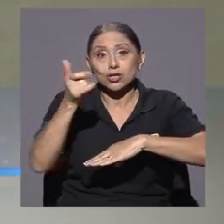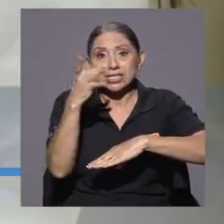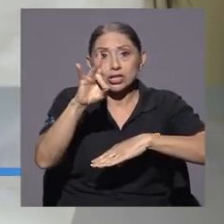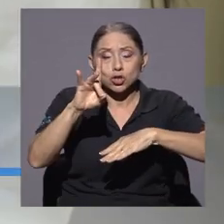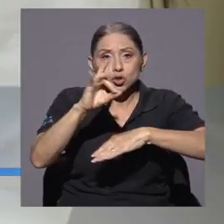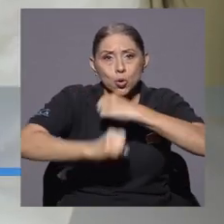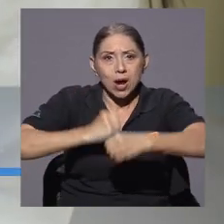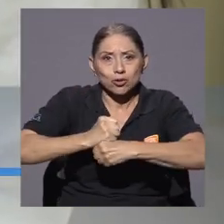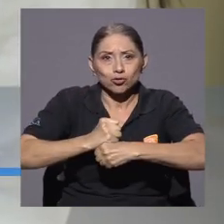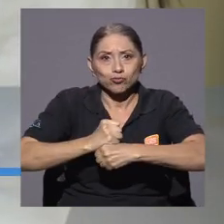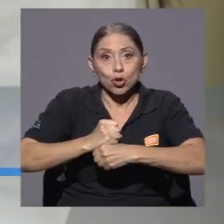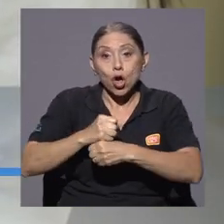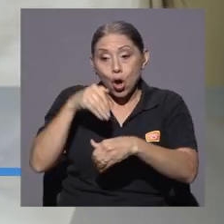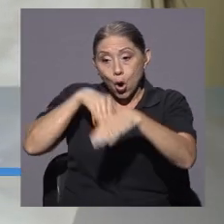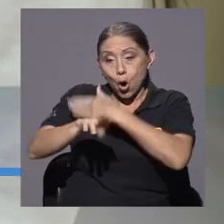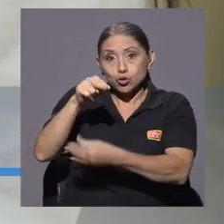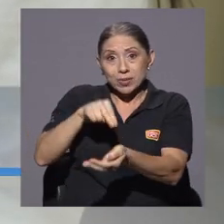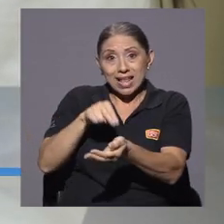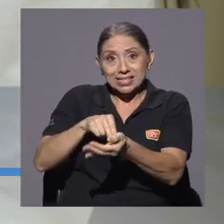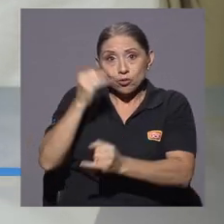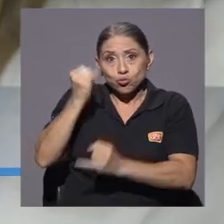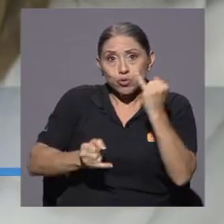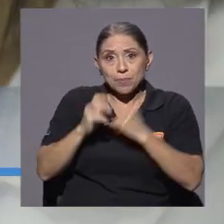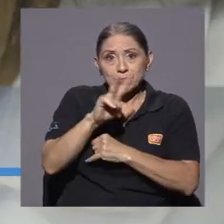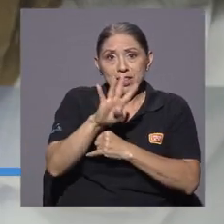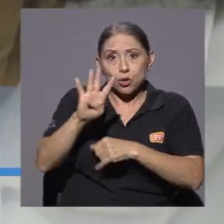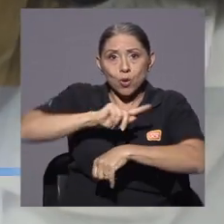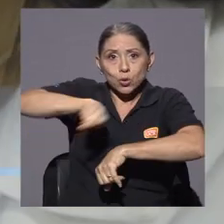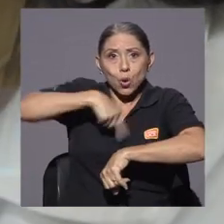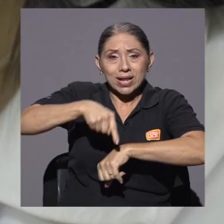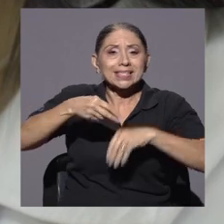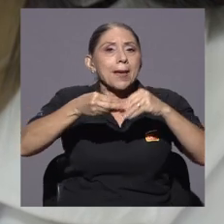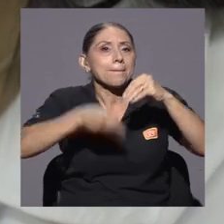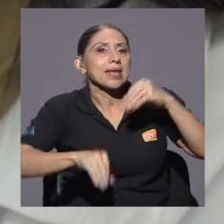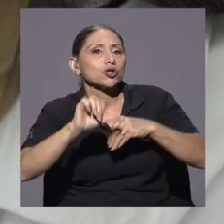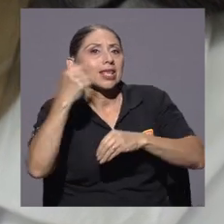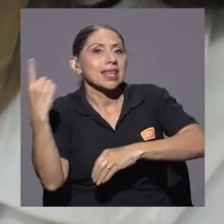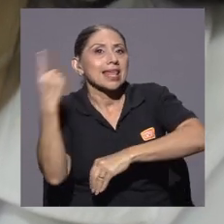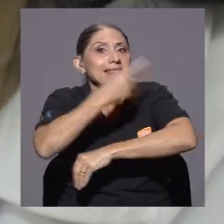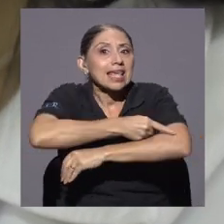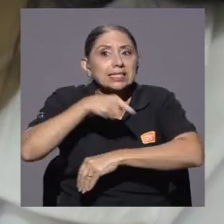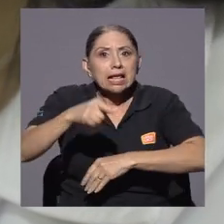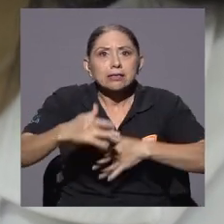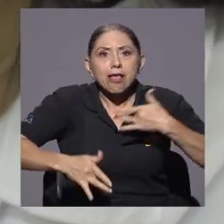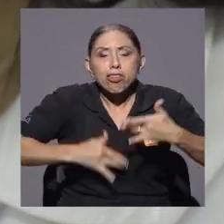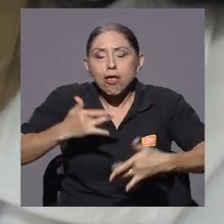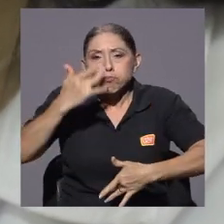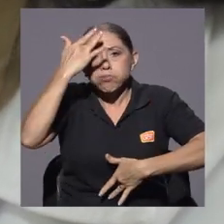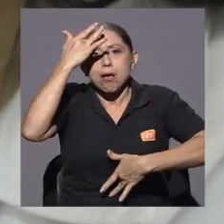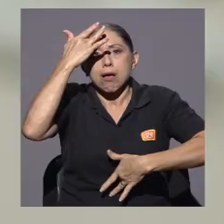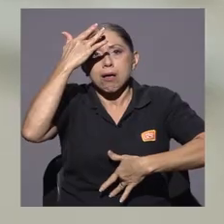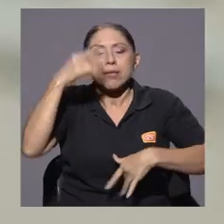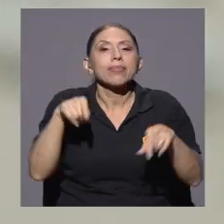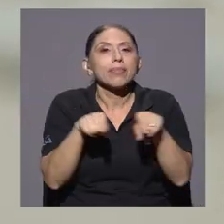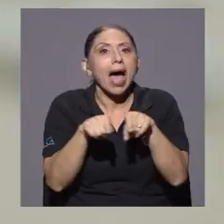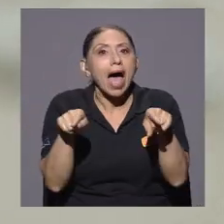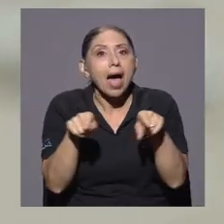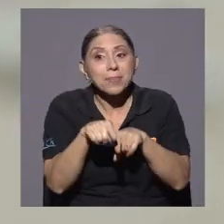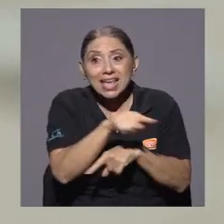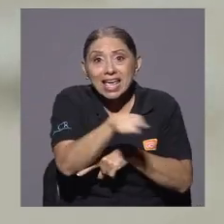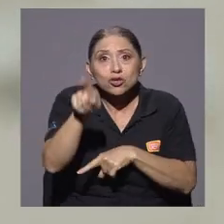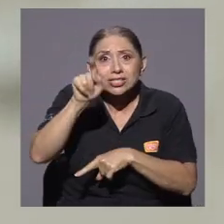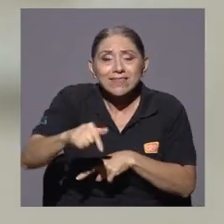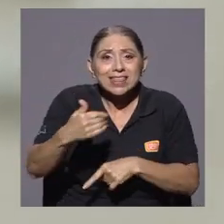años, hospitalizados en las últimas 24 horas y con menos de 10 días de haber presentado la manifestación de síntomas. También